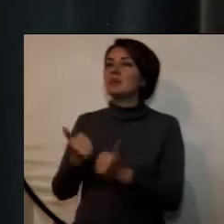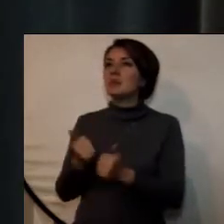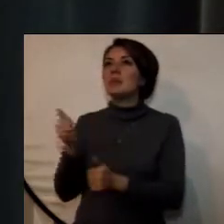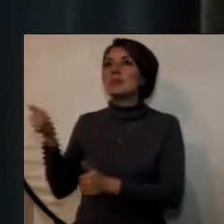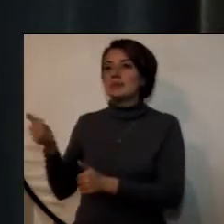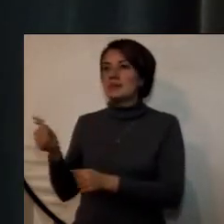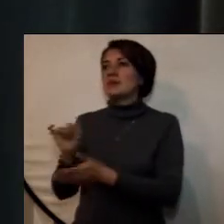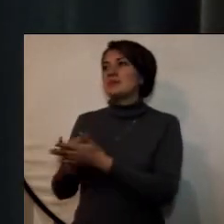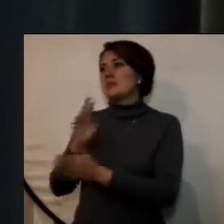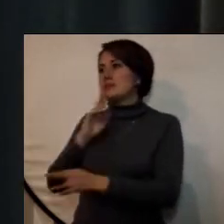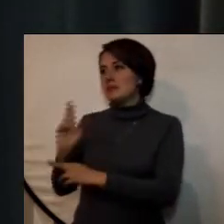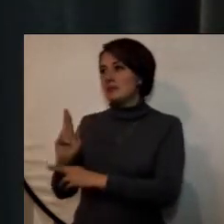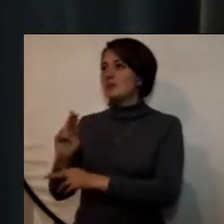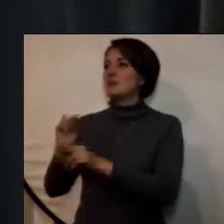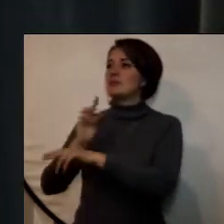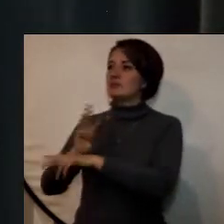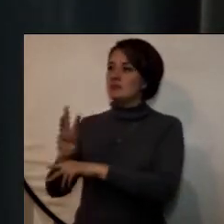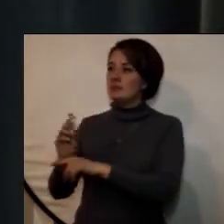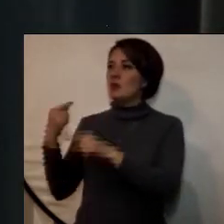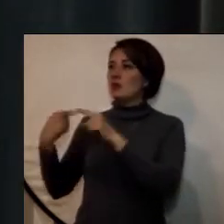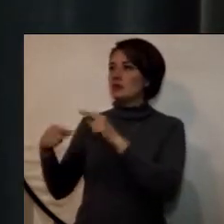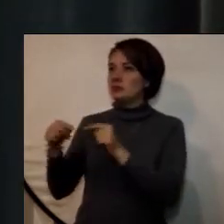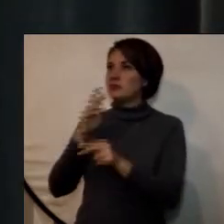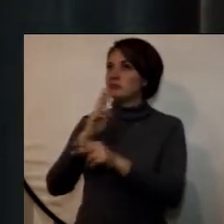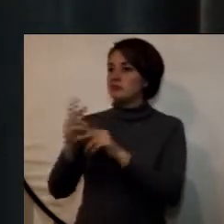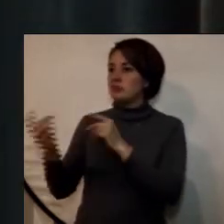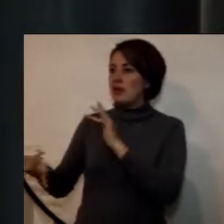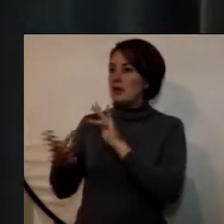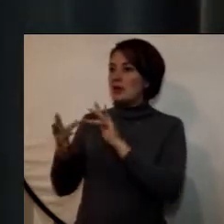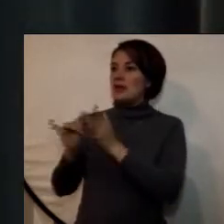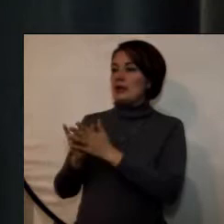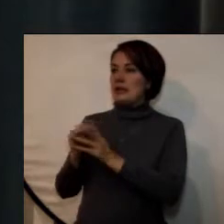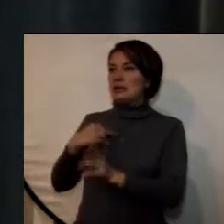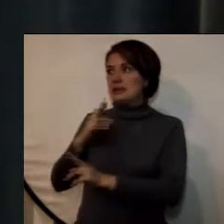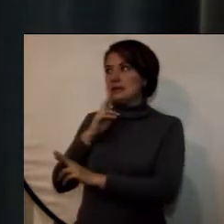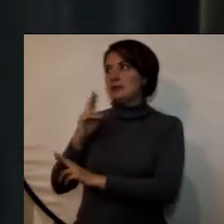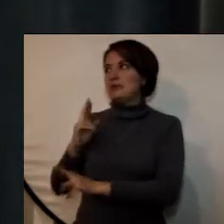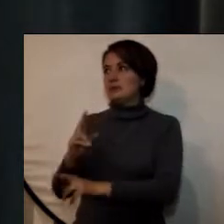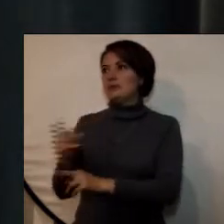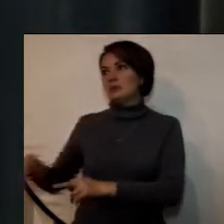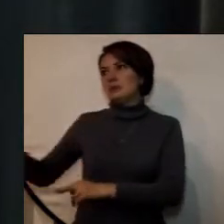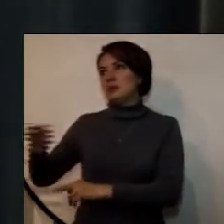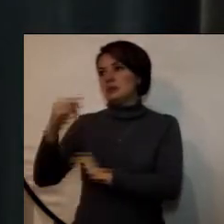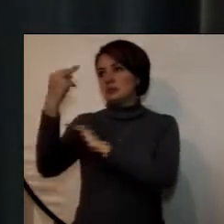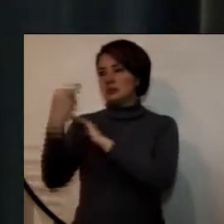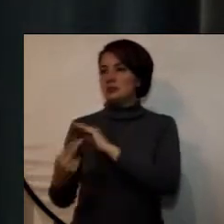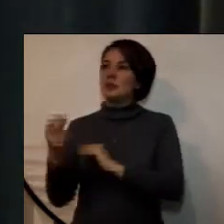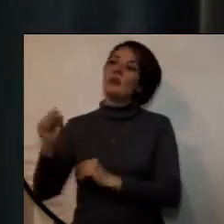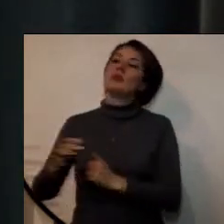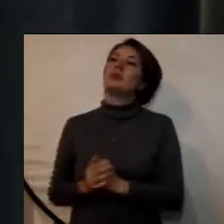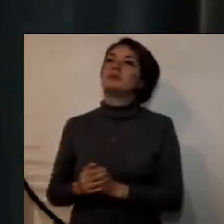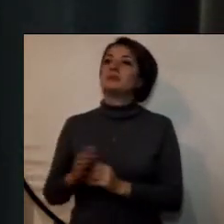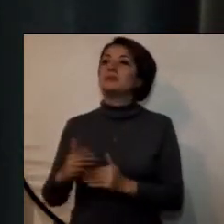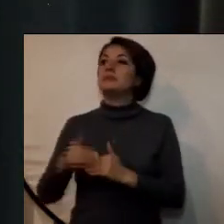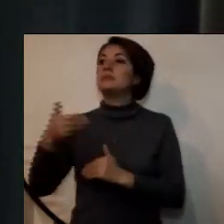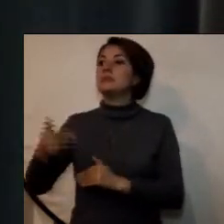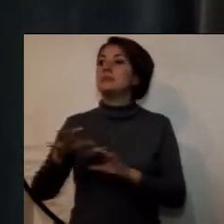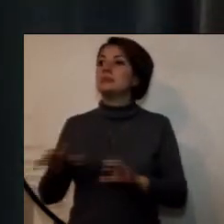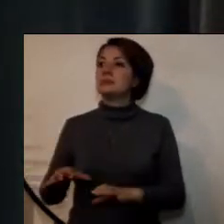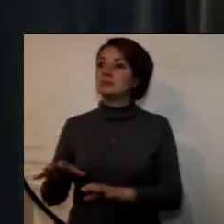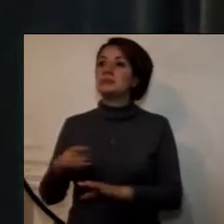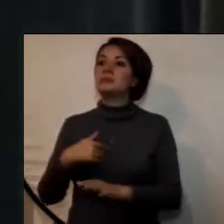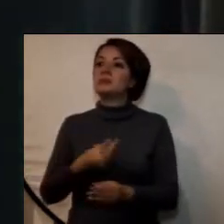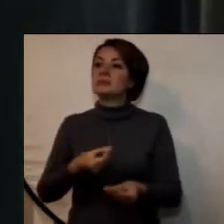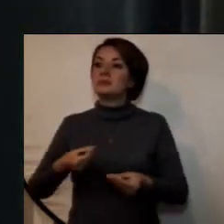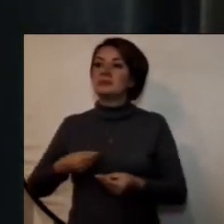mismos medios y a los correos electrónicos registrados para conocimiento de toda la comunidad previo a este evento se recibieron en